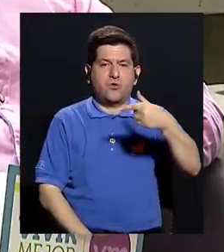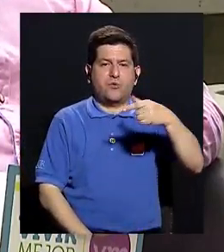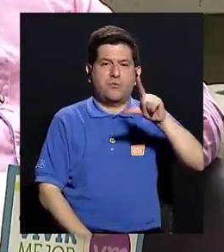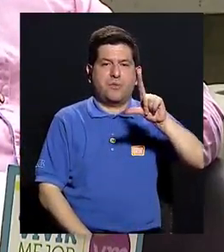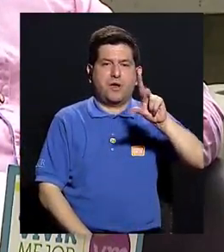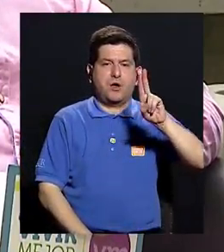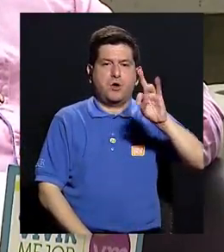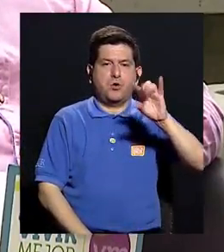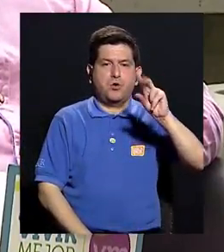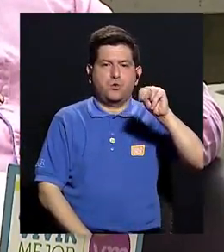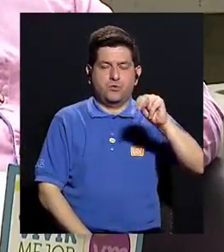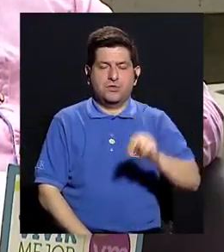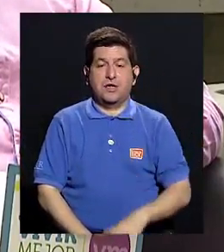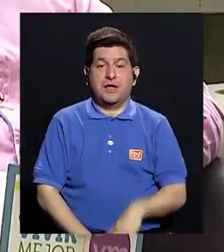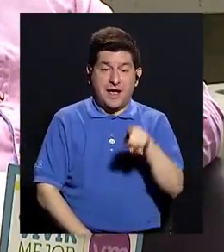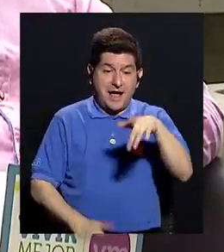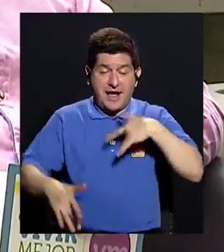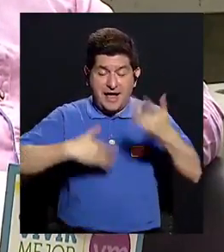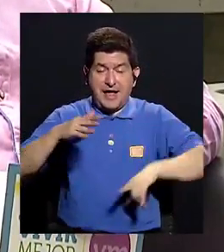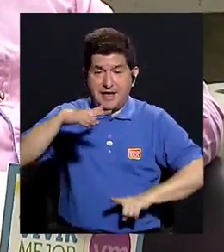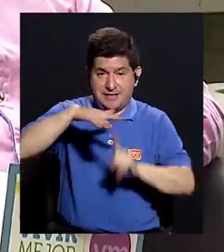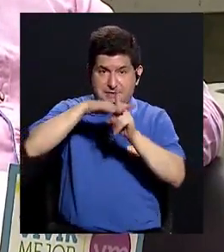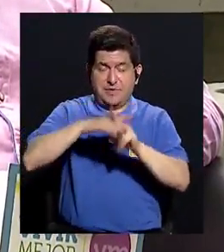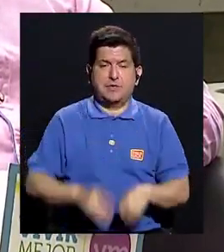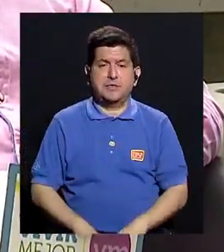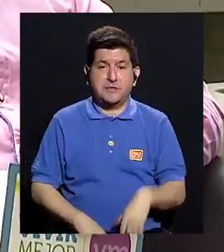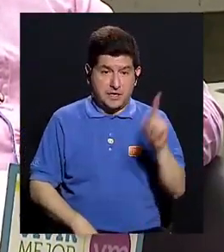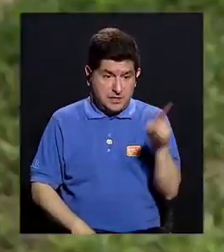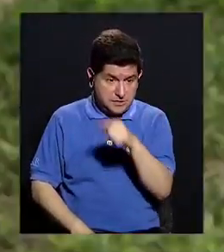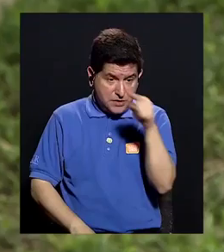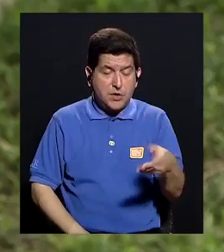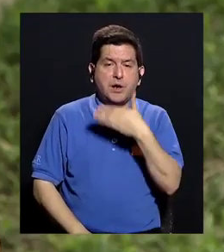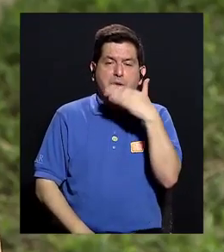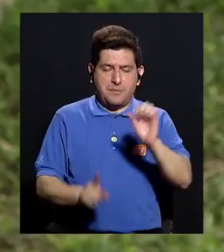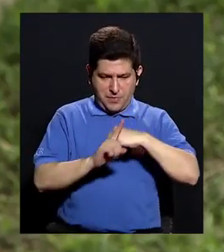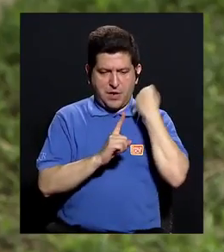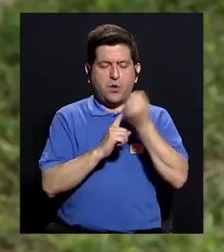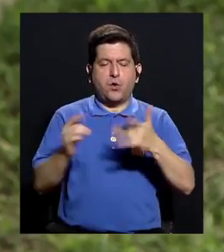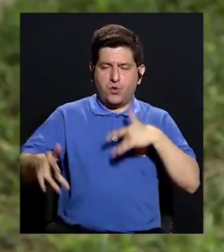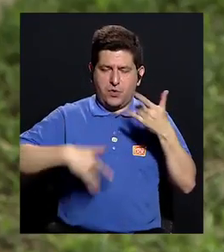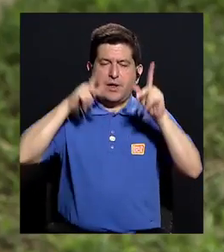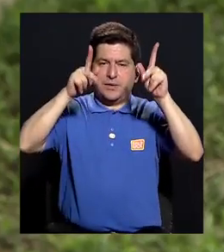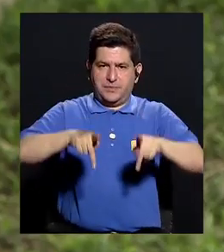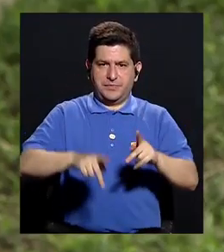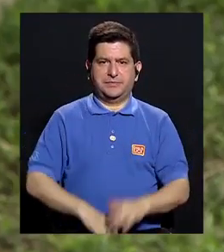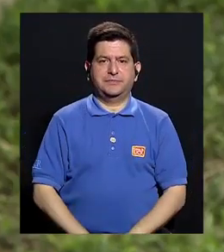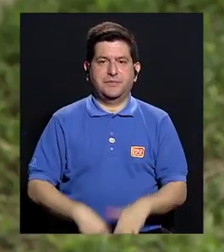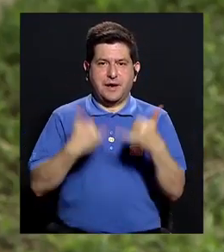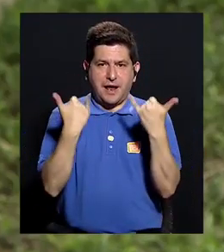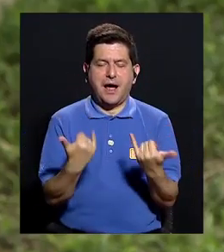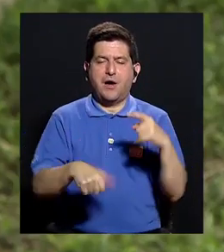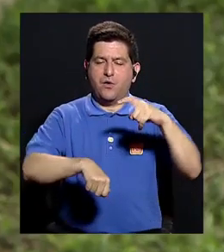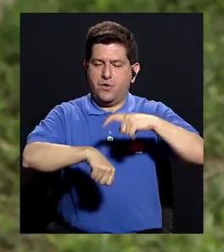tener síntomas. Si quito el gluten, entonces evidentemente mejora los síntomas del paciente. Bueno, es momento de hacer una primera